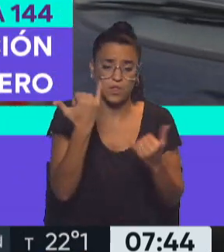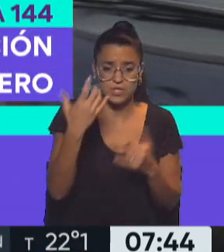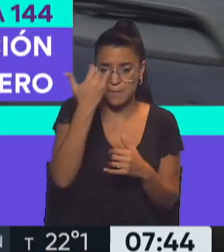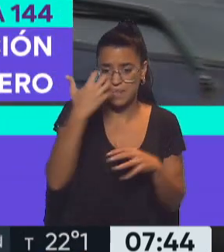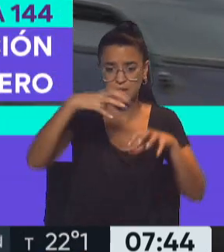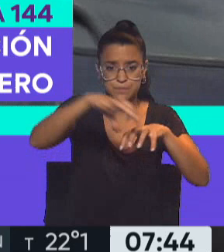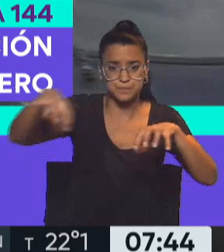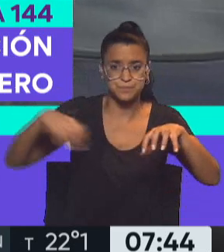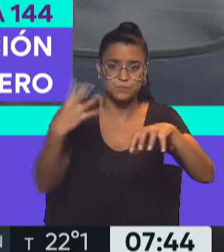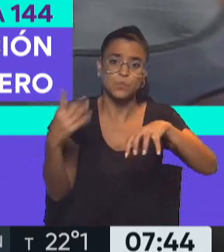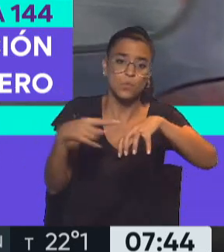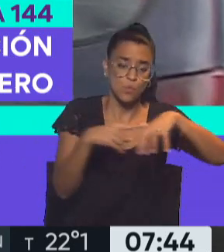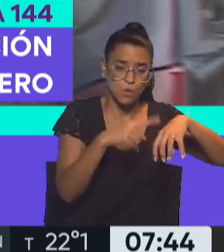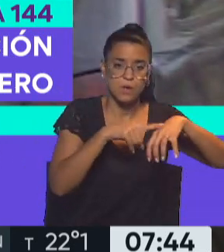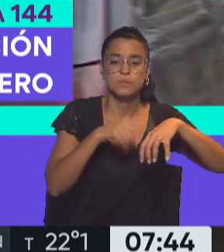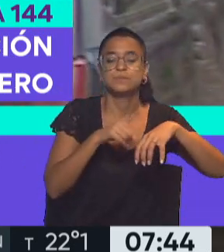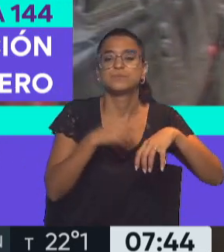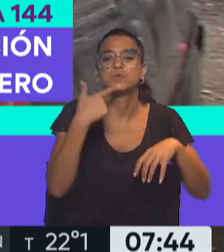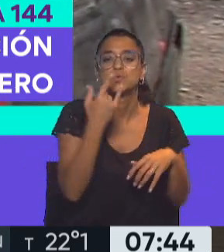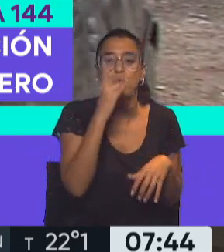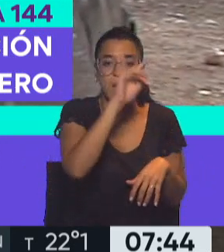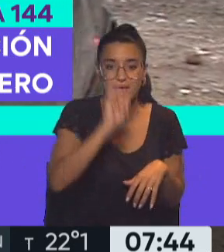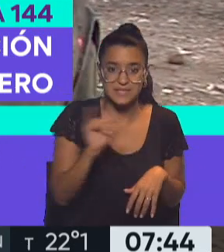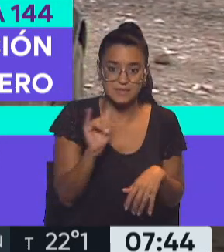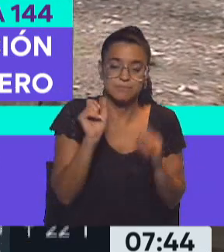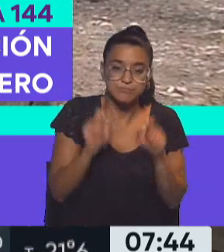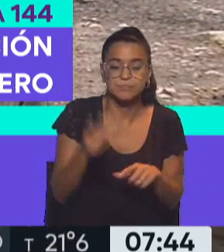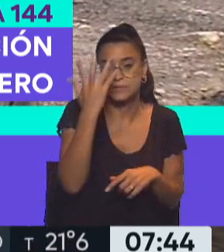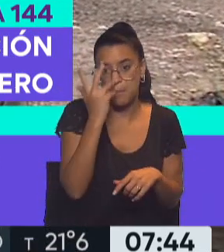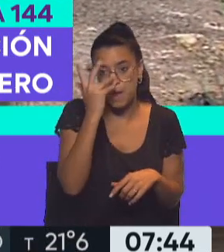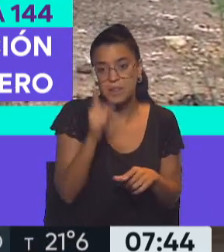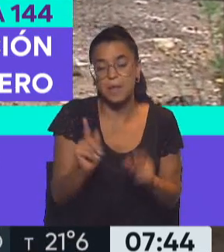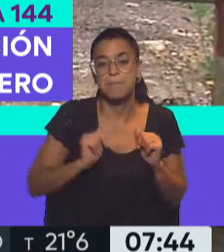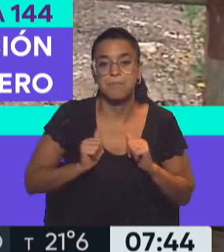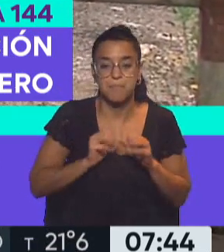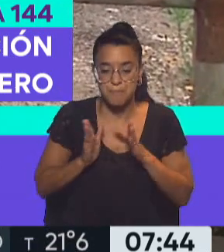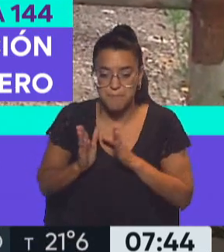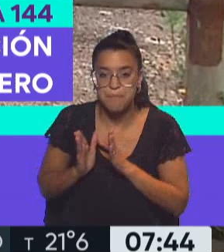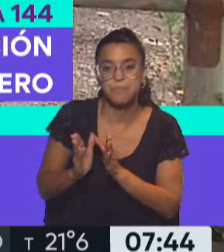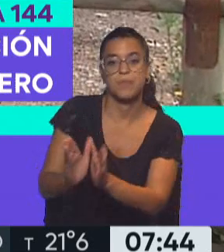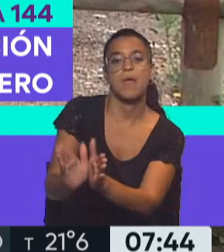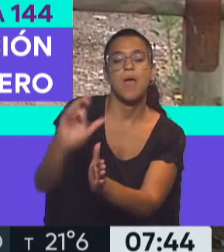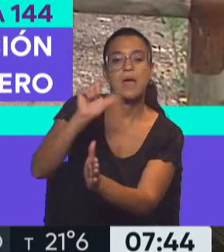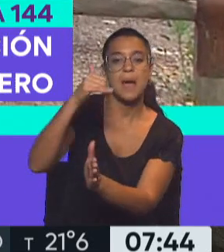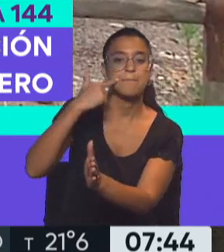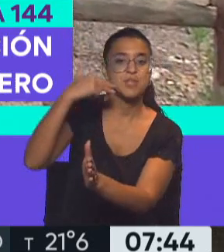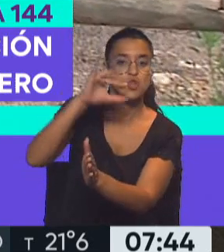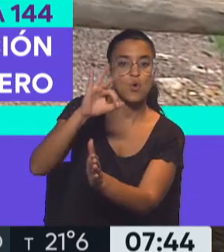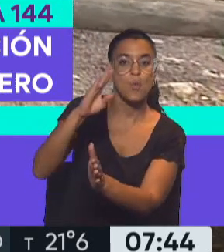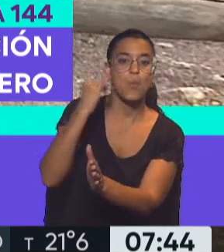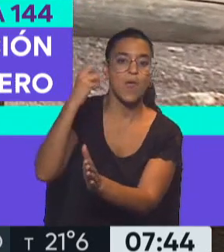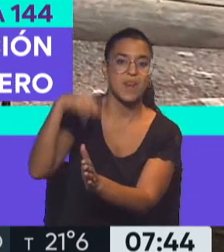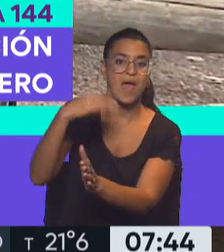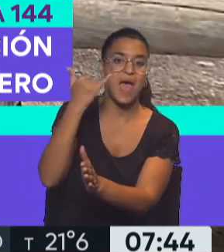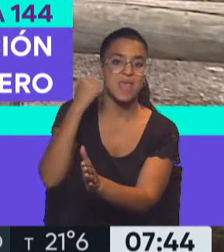localidad, estamos hablando de José León Suárez, partido de San Martín, a la vera del Camino del Buen Aire, lugar donde está